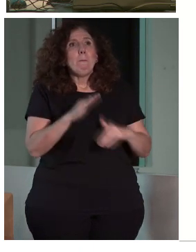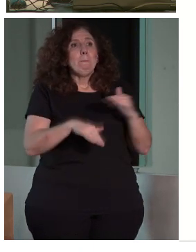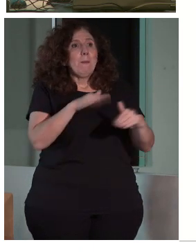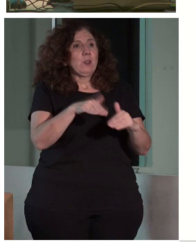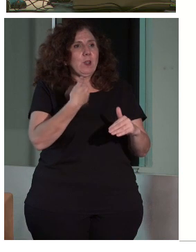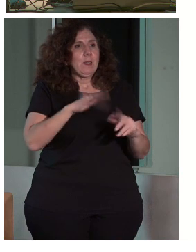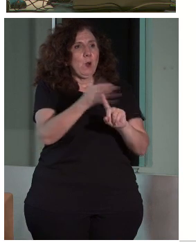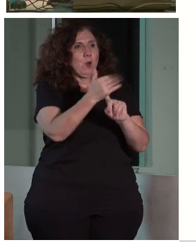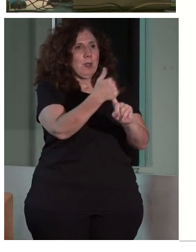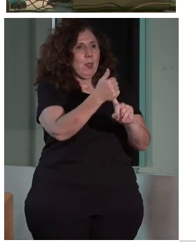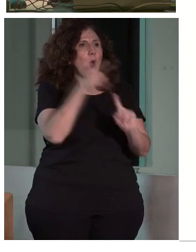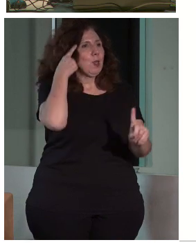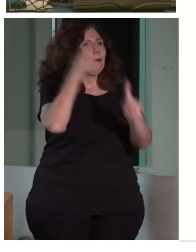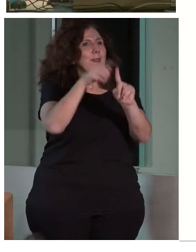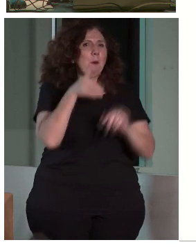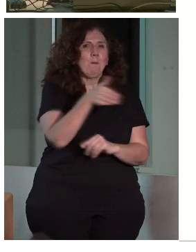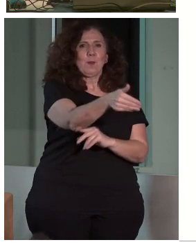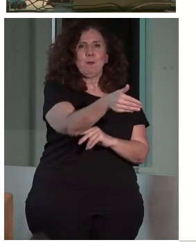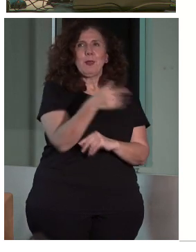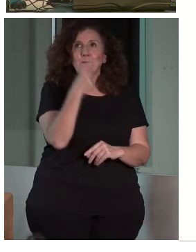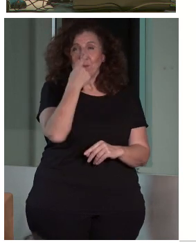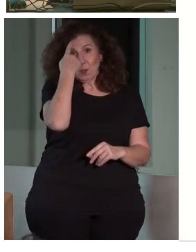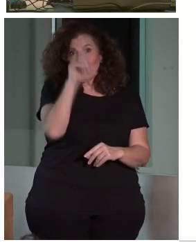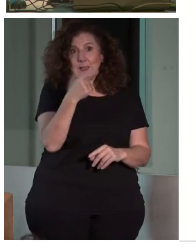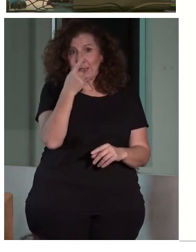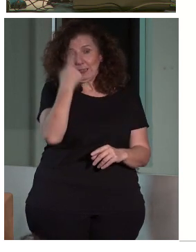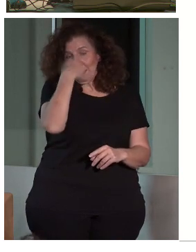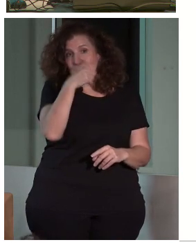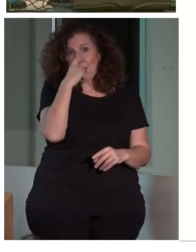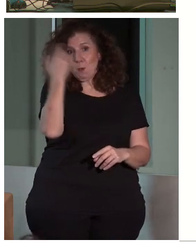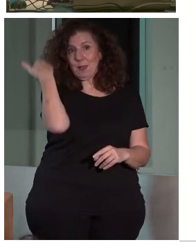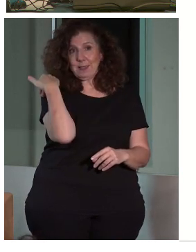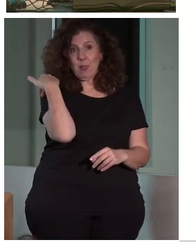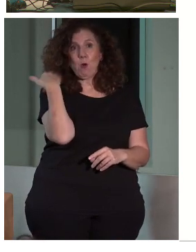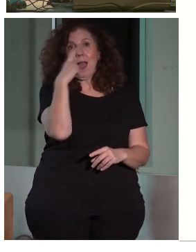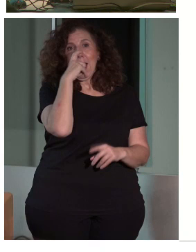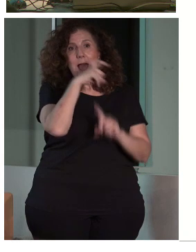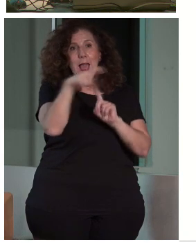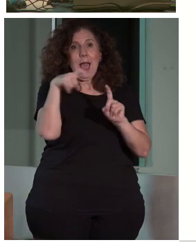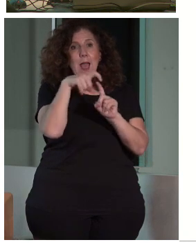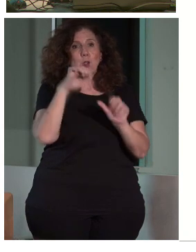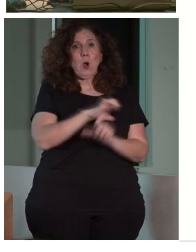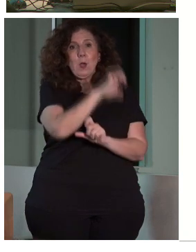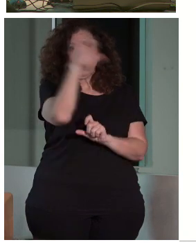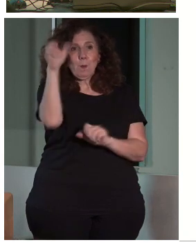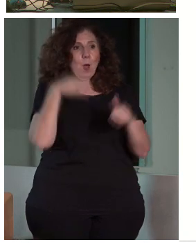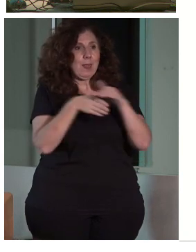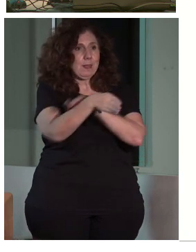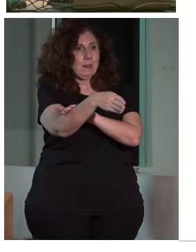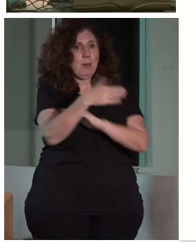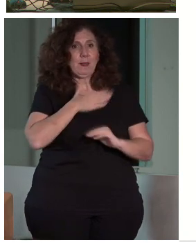Bueno, no sé si sabéis que… Bueno, sí, lo sabéis. El año pasado fue el año europeo de accesibilidad al patrimonio cultural.